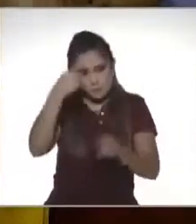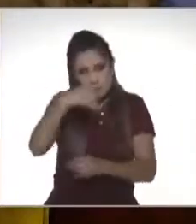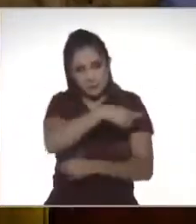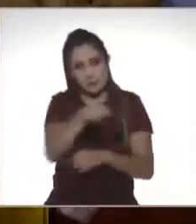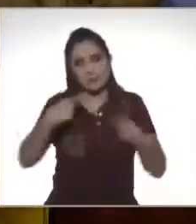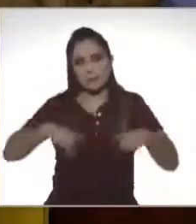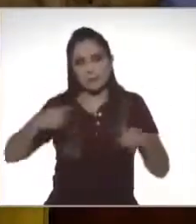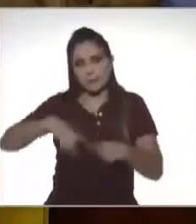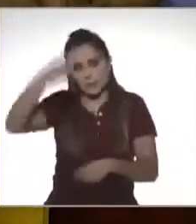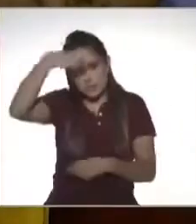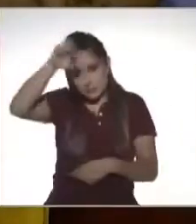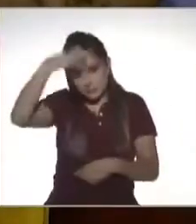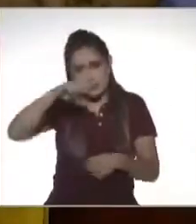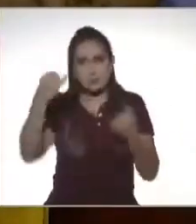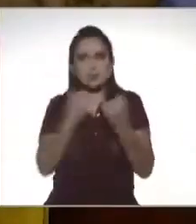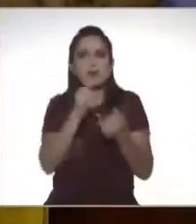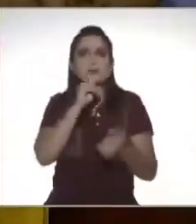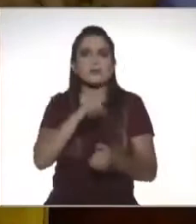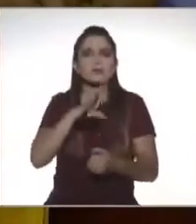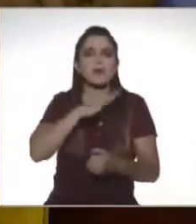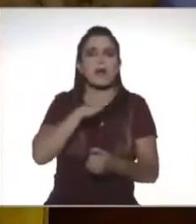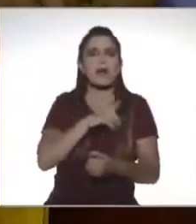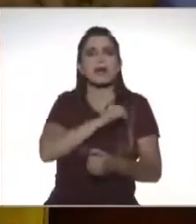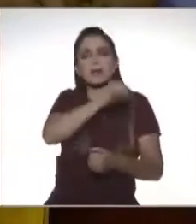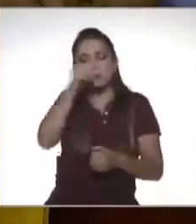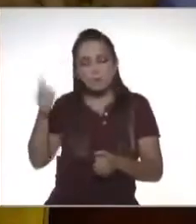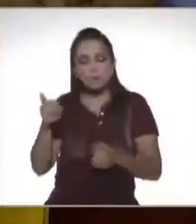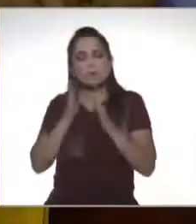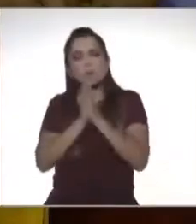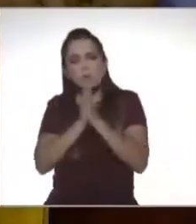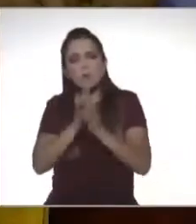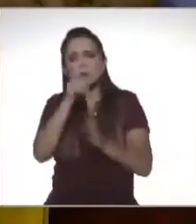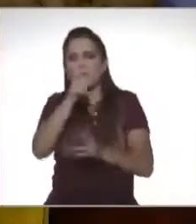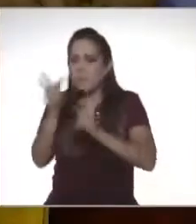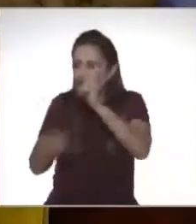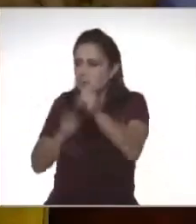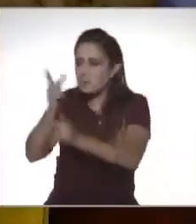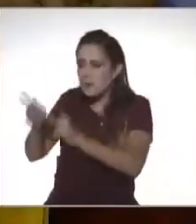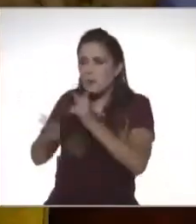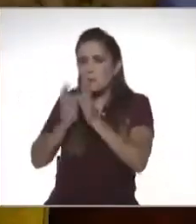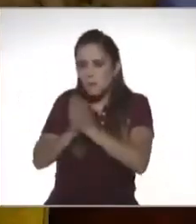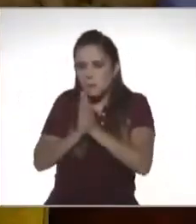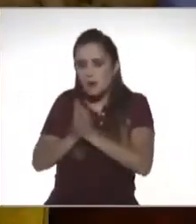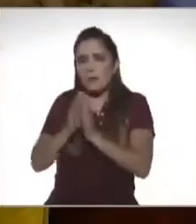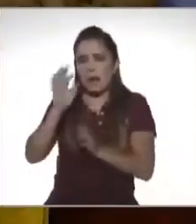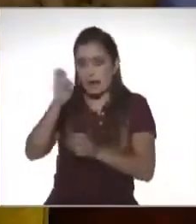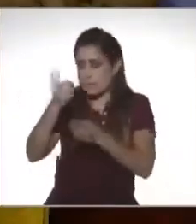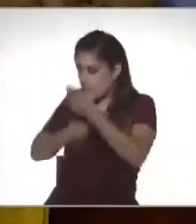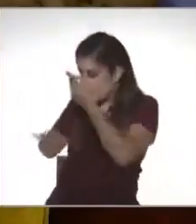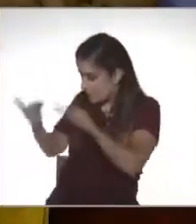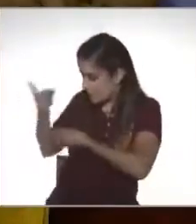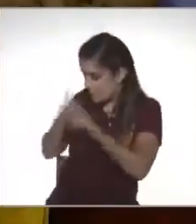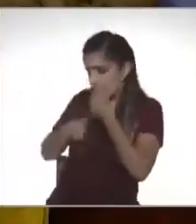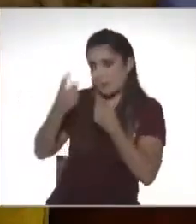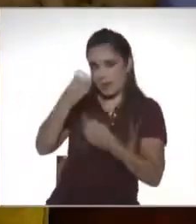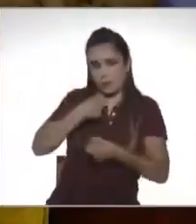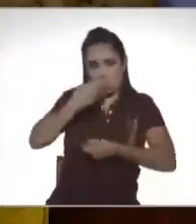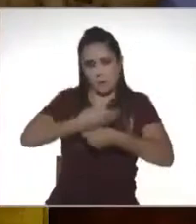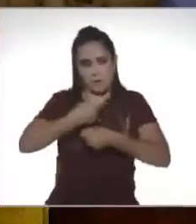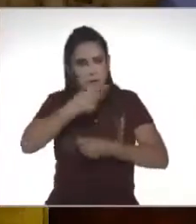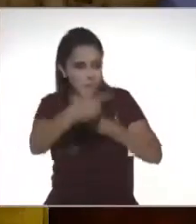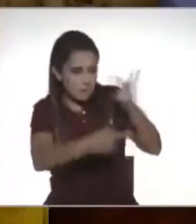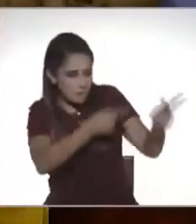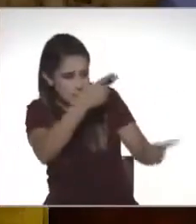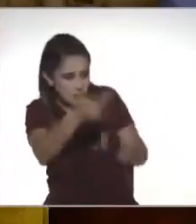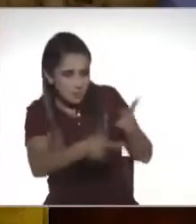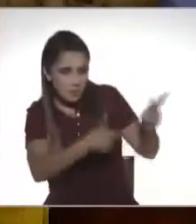también hasta en Camerino por allá. La producción nos decía, por favor, pregunta tal. Estamos súper listísimas para compartir todas sus dudas en el